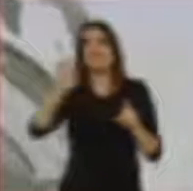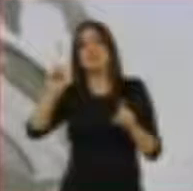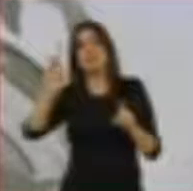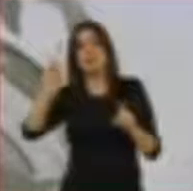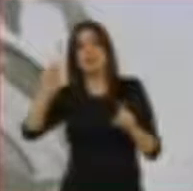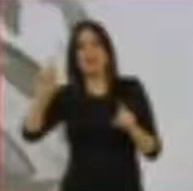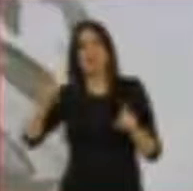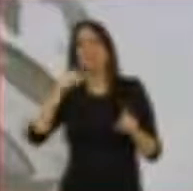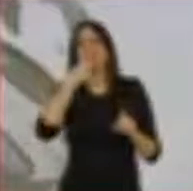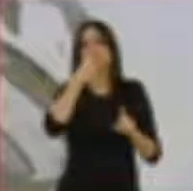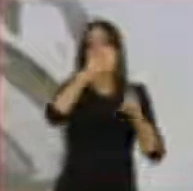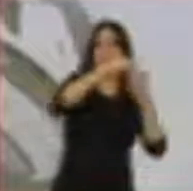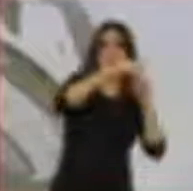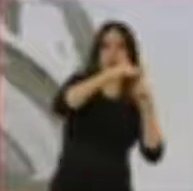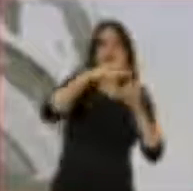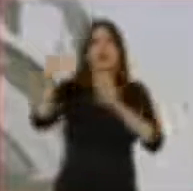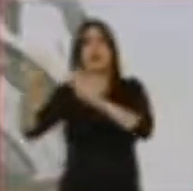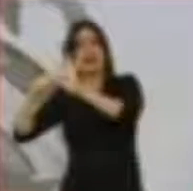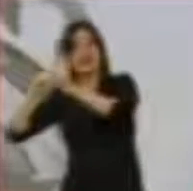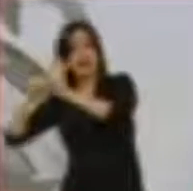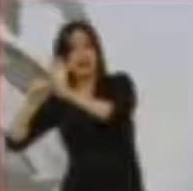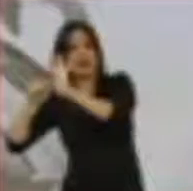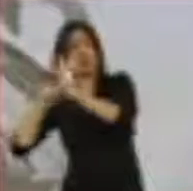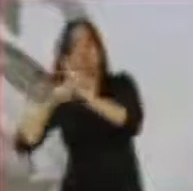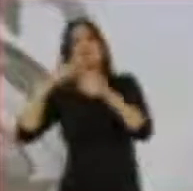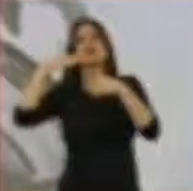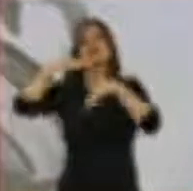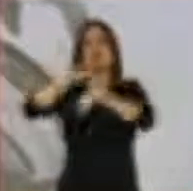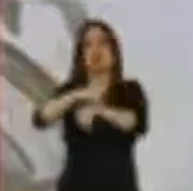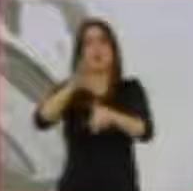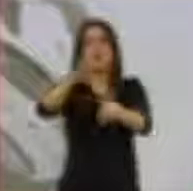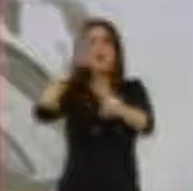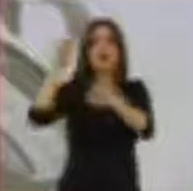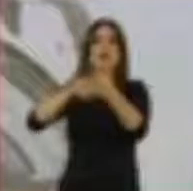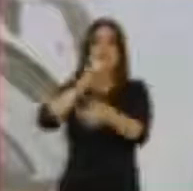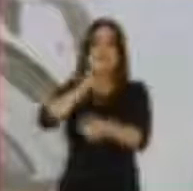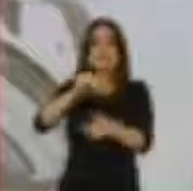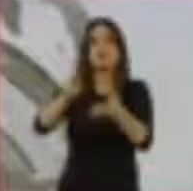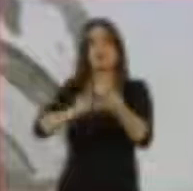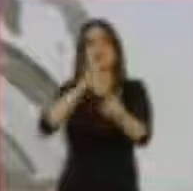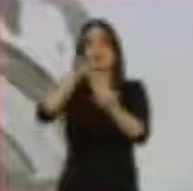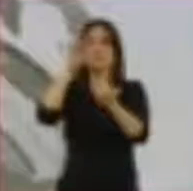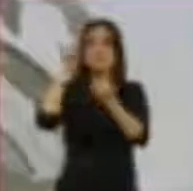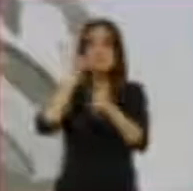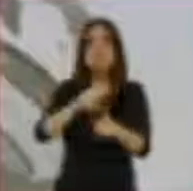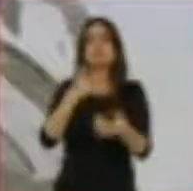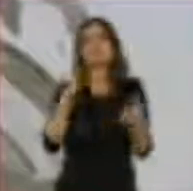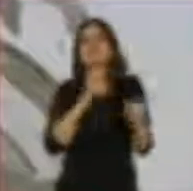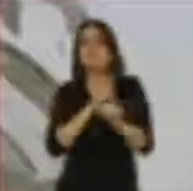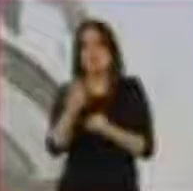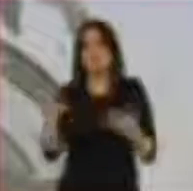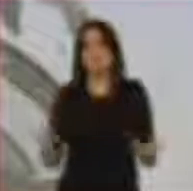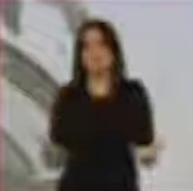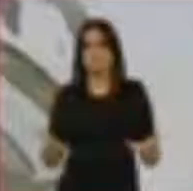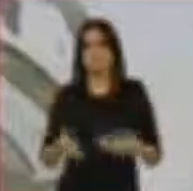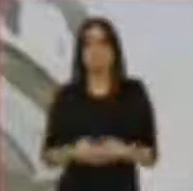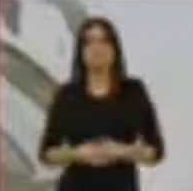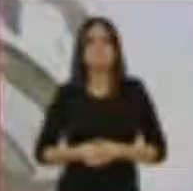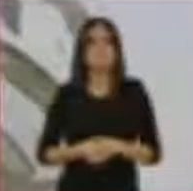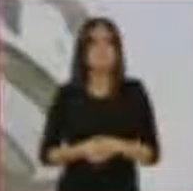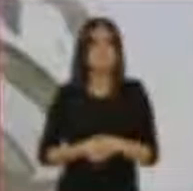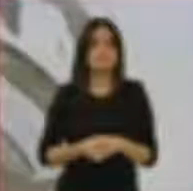vamos a las vamos a evaluar con el con el tiempo. Y finalmente, es